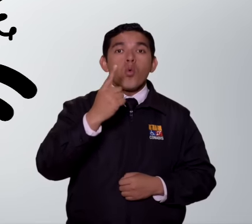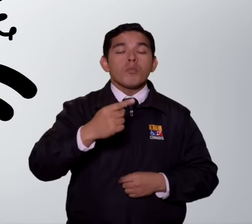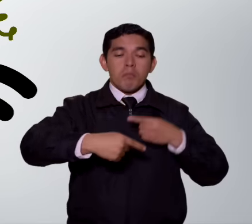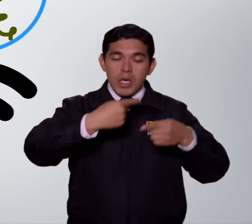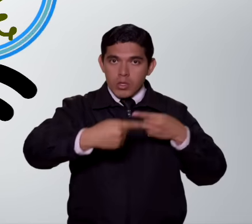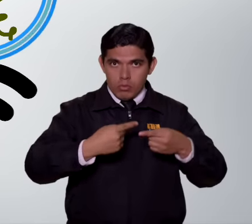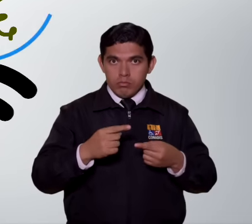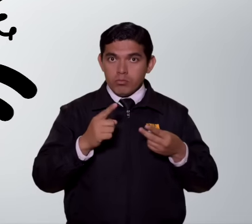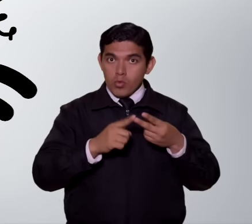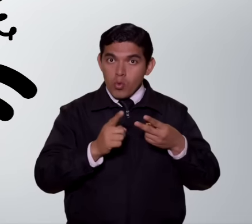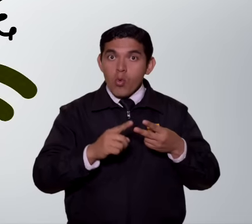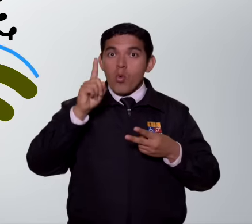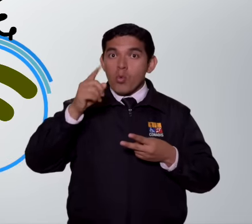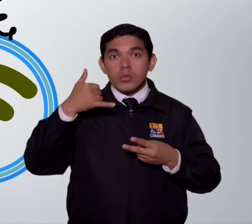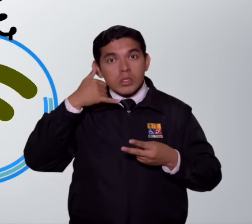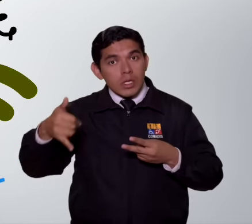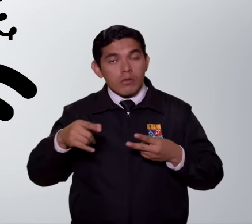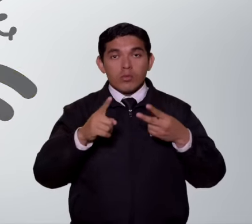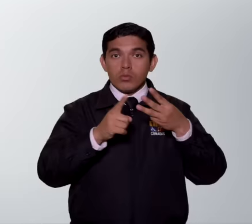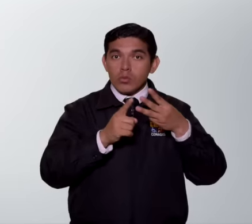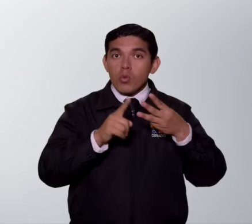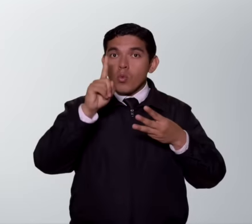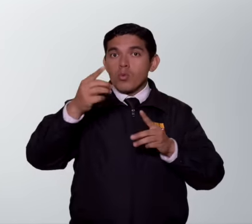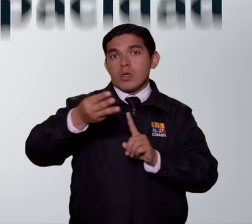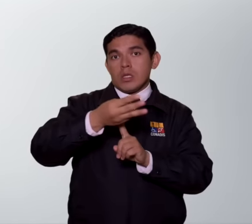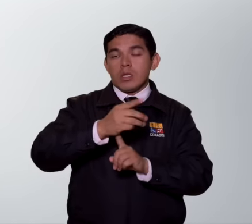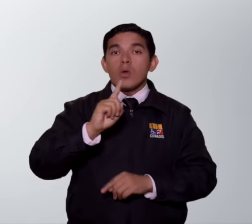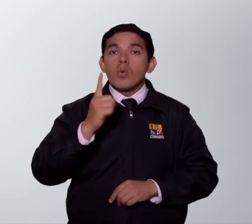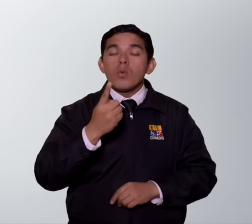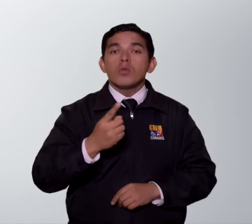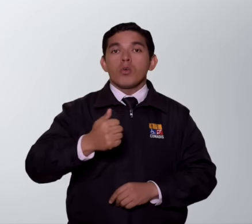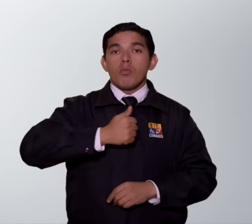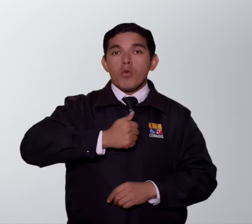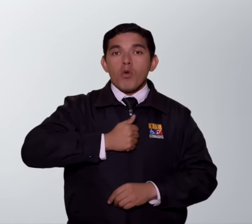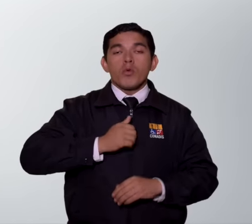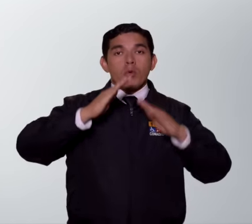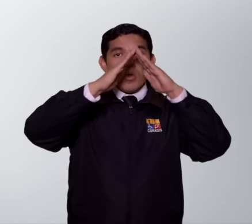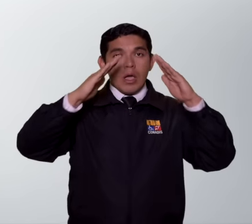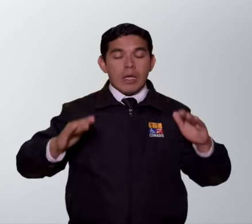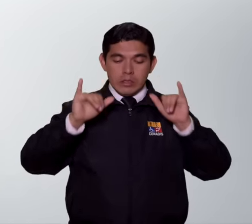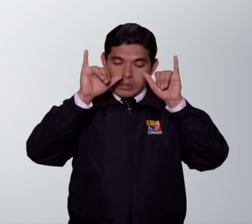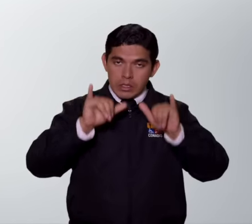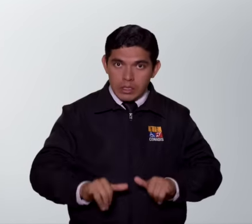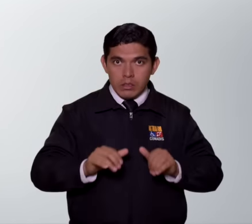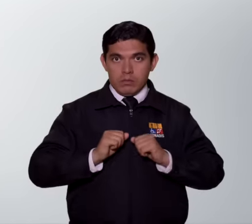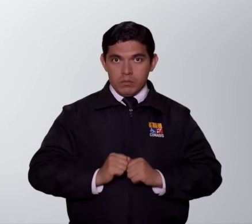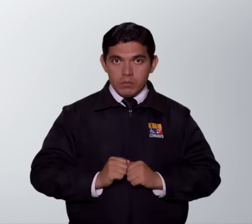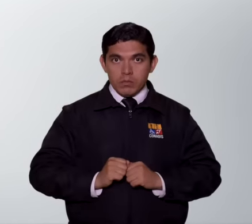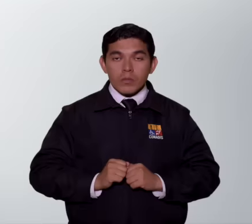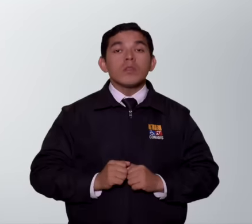medidor, una línea de teléfono y un plan de internet. Aplica únicamente para la casa en donde vive la persona con discapacidad